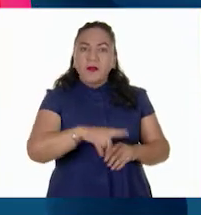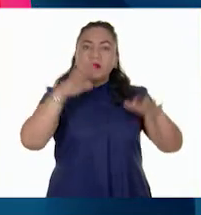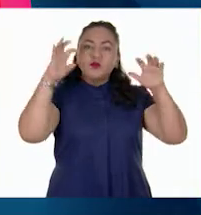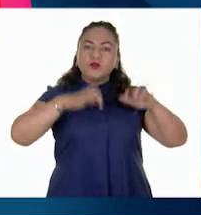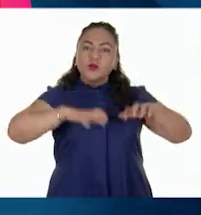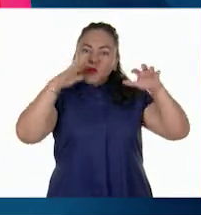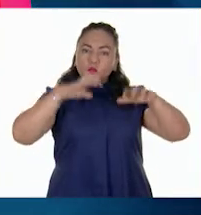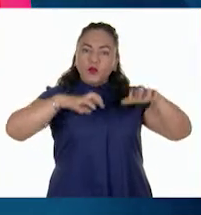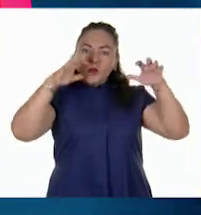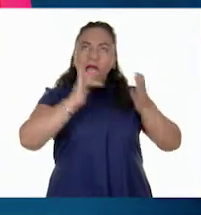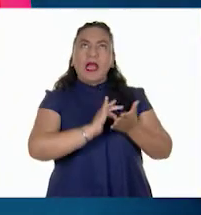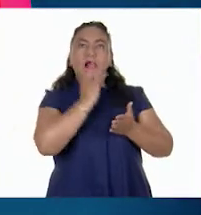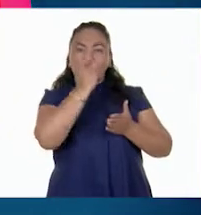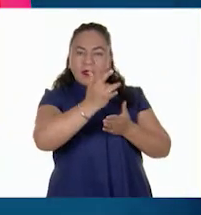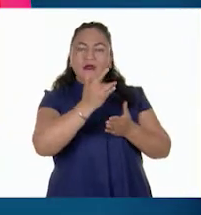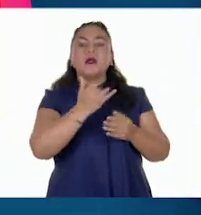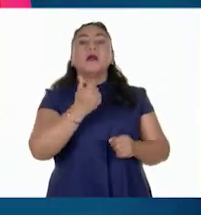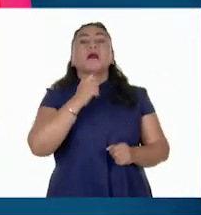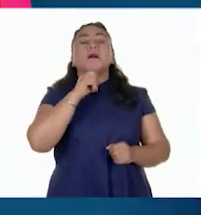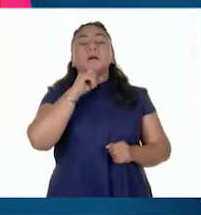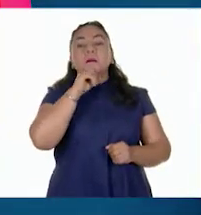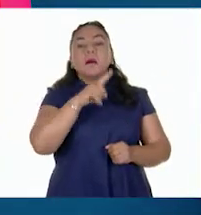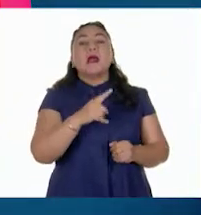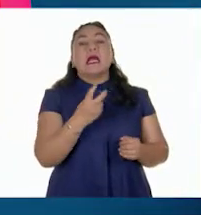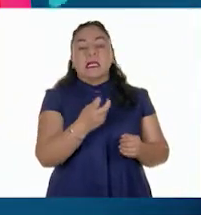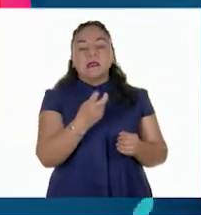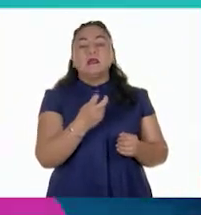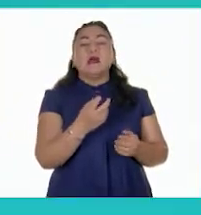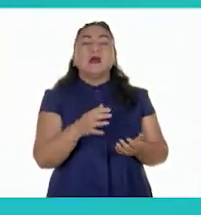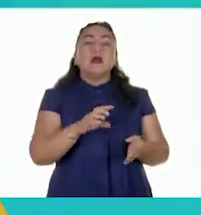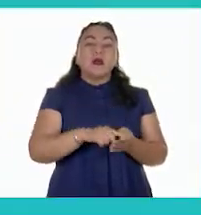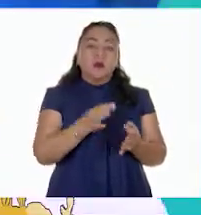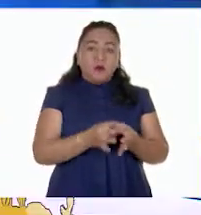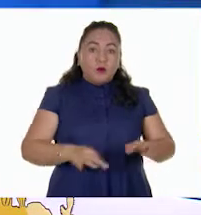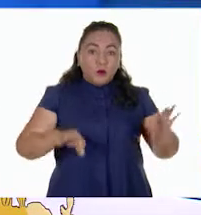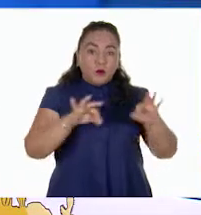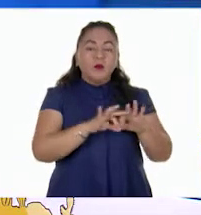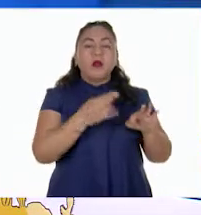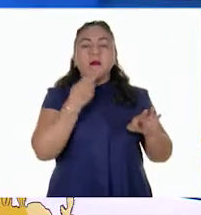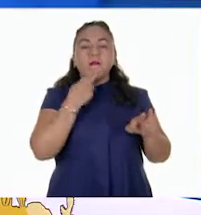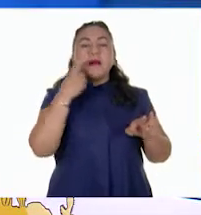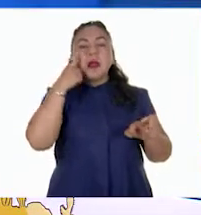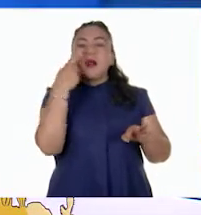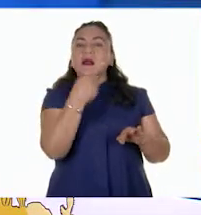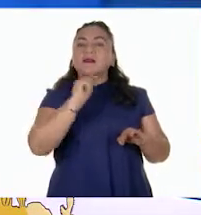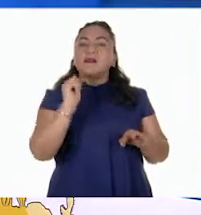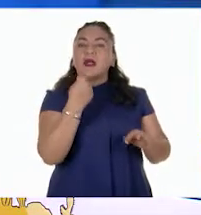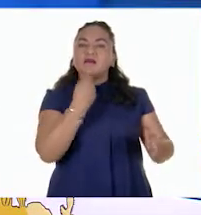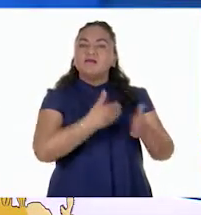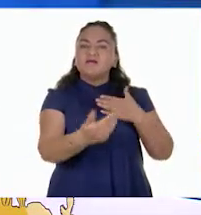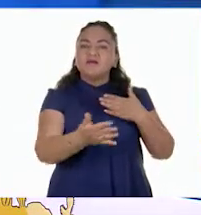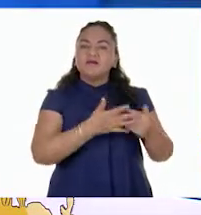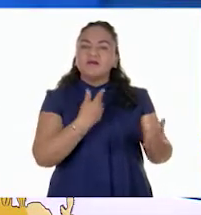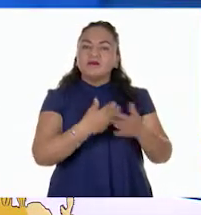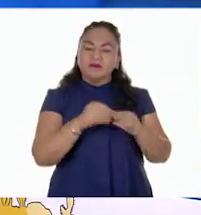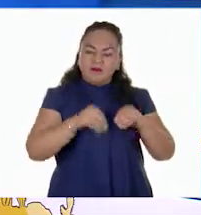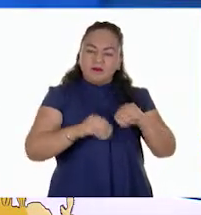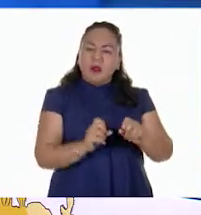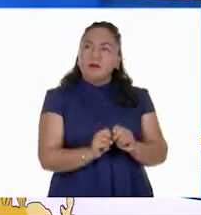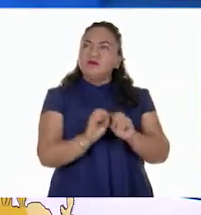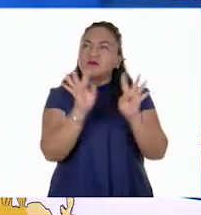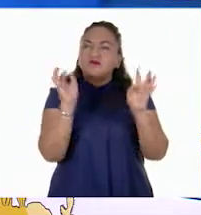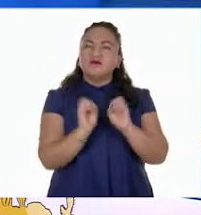lluvia y de ser necesario debido a la importancia del cultivo, usan riego tecnificado. Ahora,